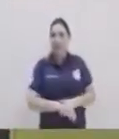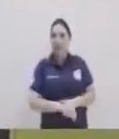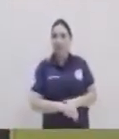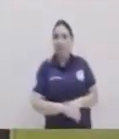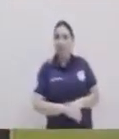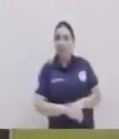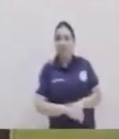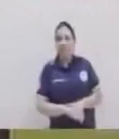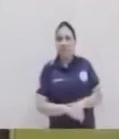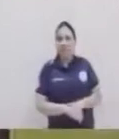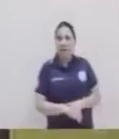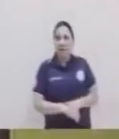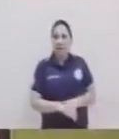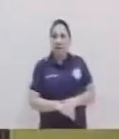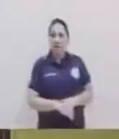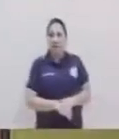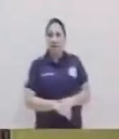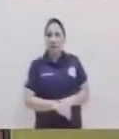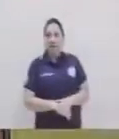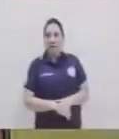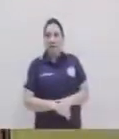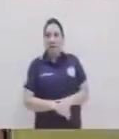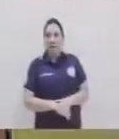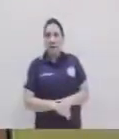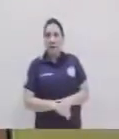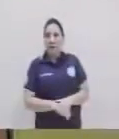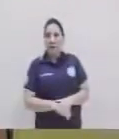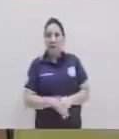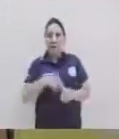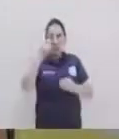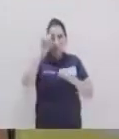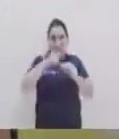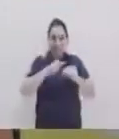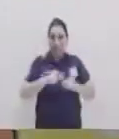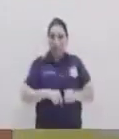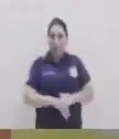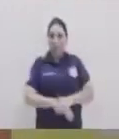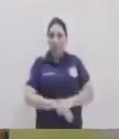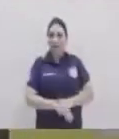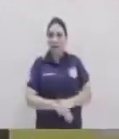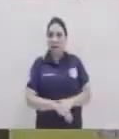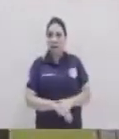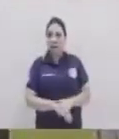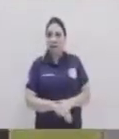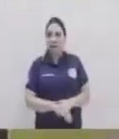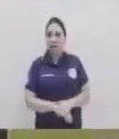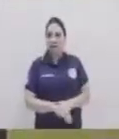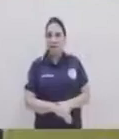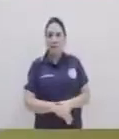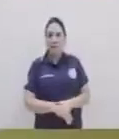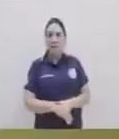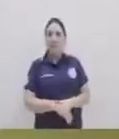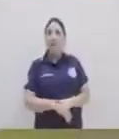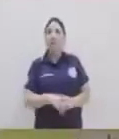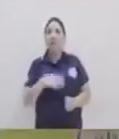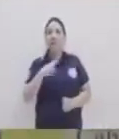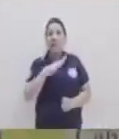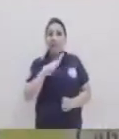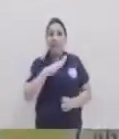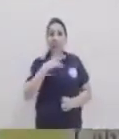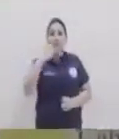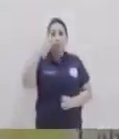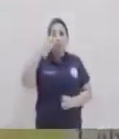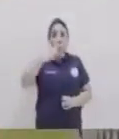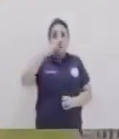del limón o en medio de la naranja metemos tranquilamente el clavo miren chicos y tienen que tener